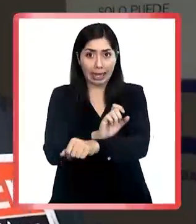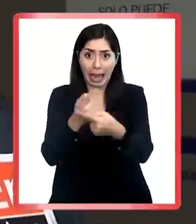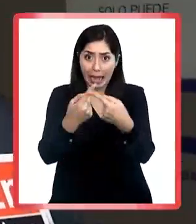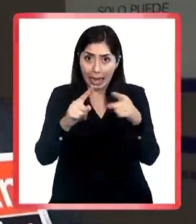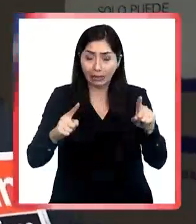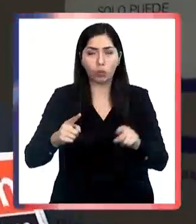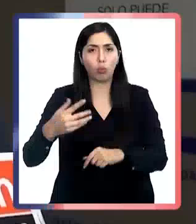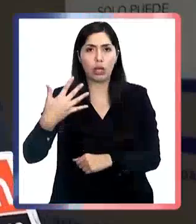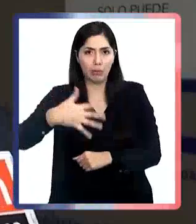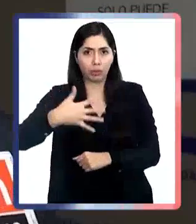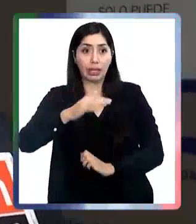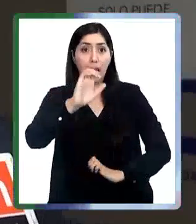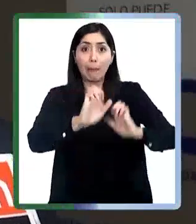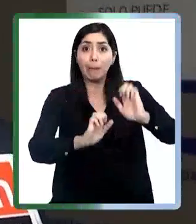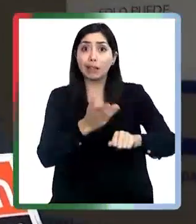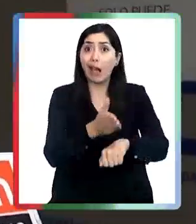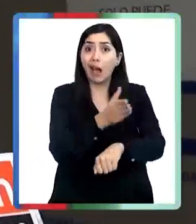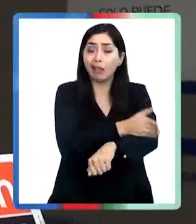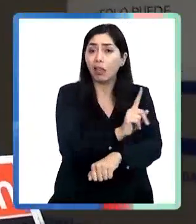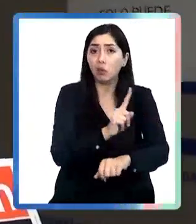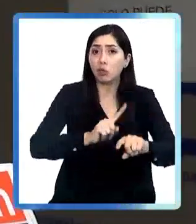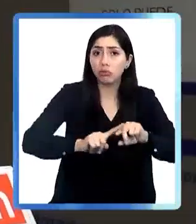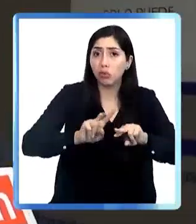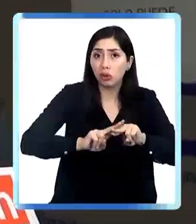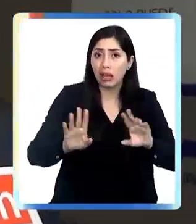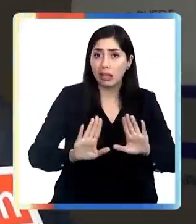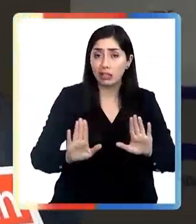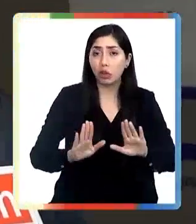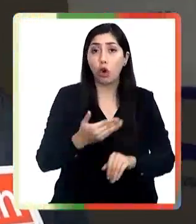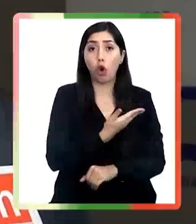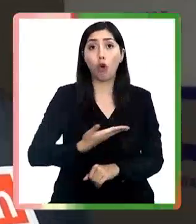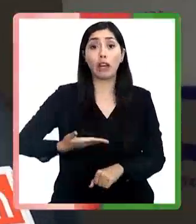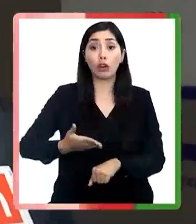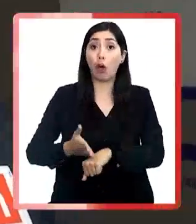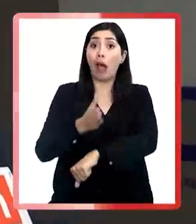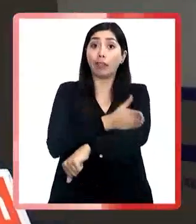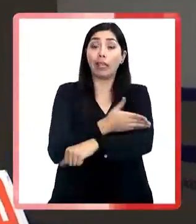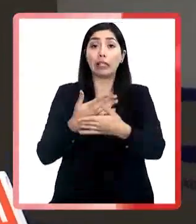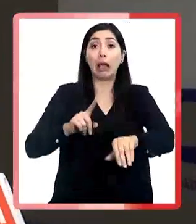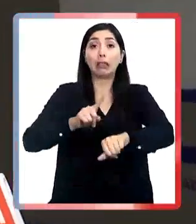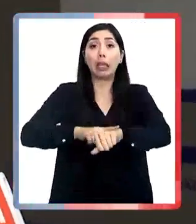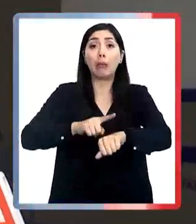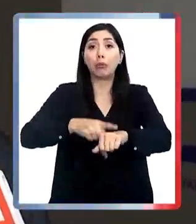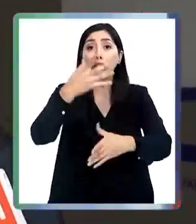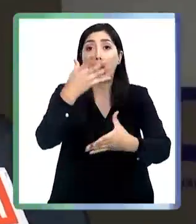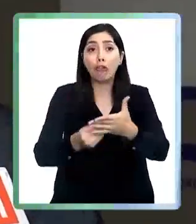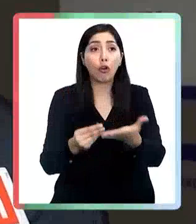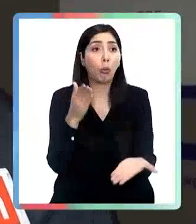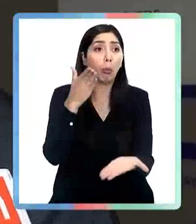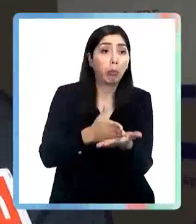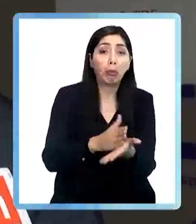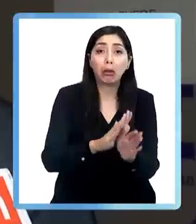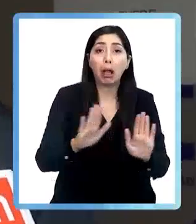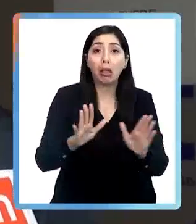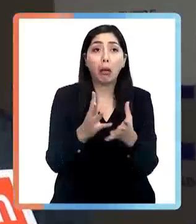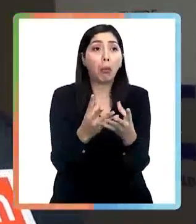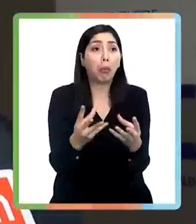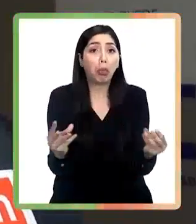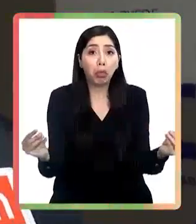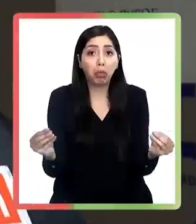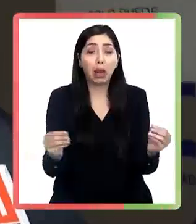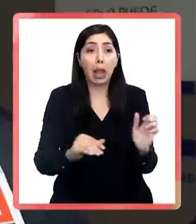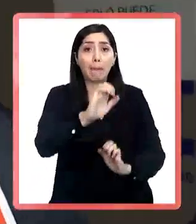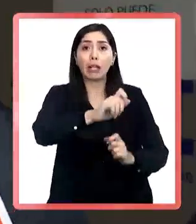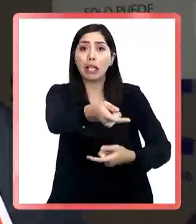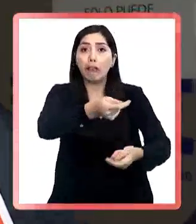sustanciales y la empresa anterior no la hizo. Al gobierno anterior se le pasó el tiempo para exigirle, se le diluyó entre medio y hubo la